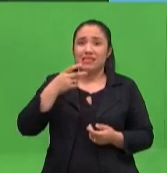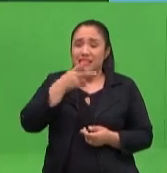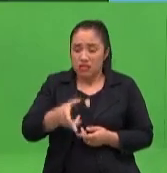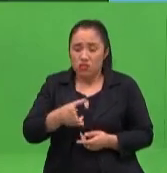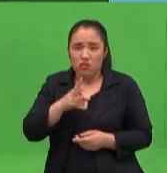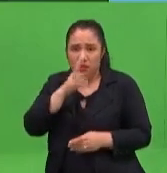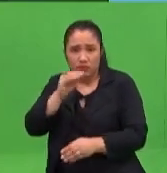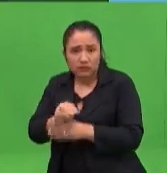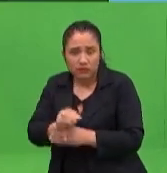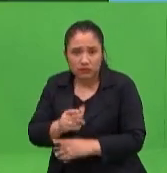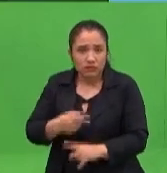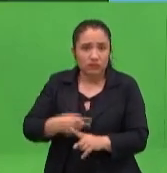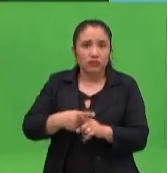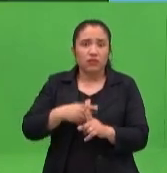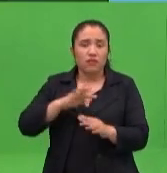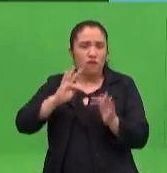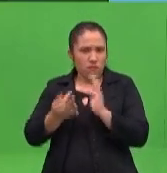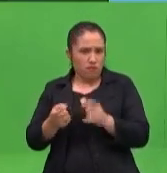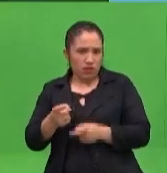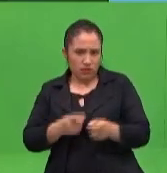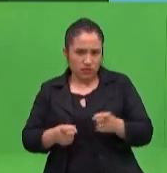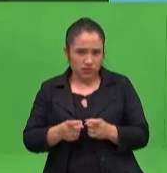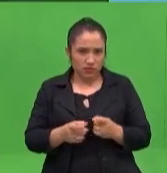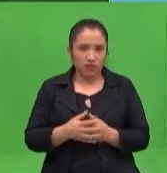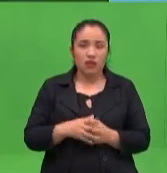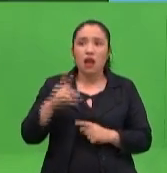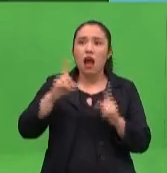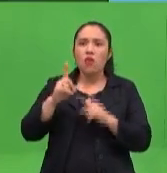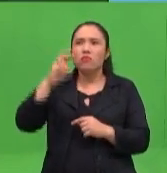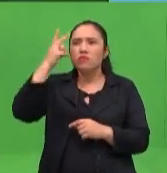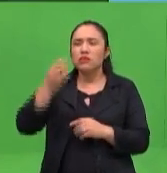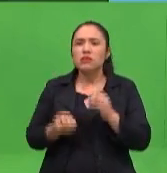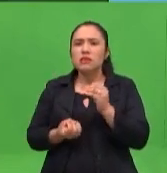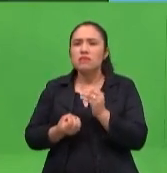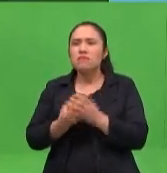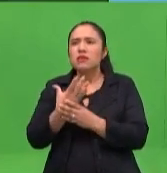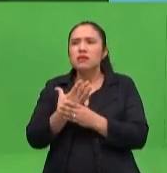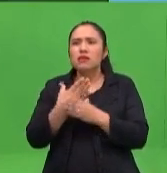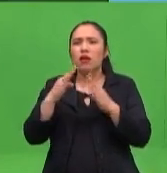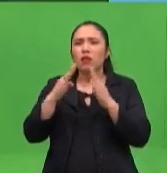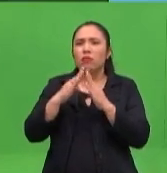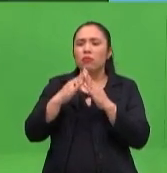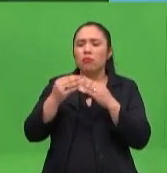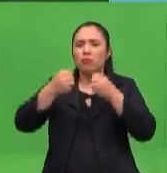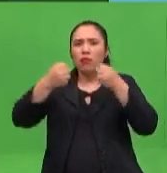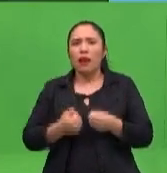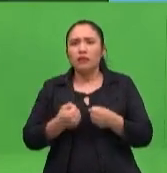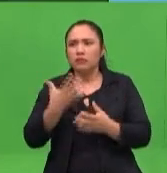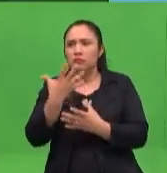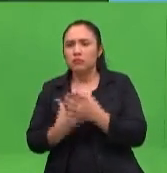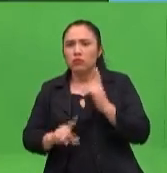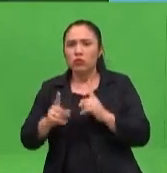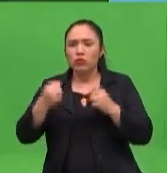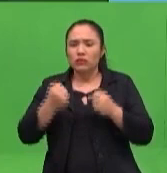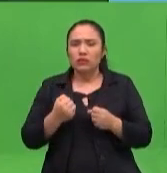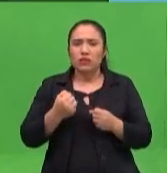empezó la cuarentena y dije, ¿y ahora qué hacemos? Yo tengo el hijo que se queda todo el día en casa, el